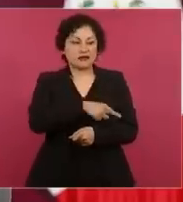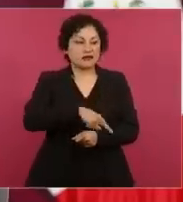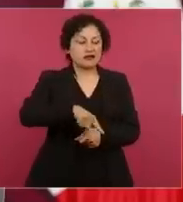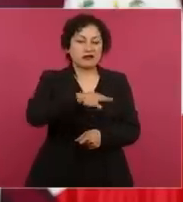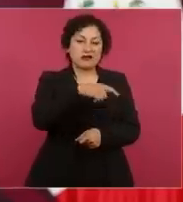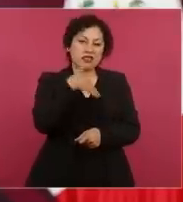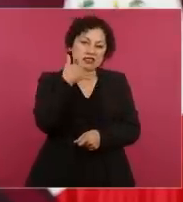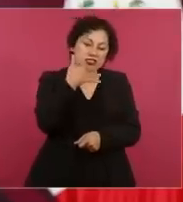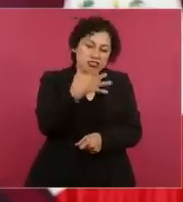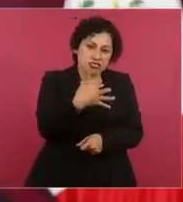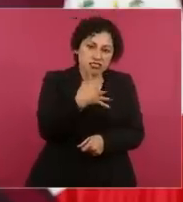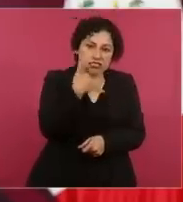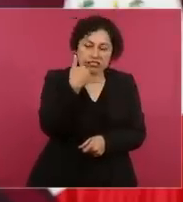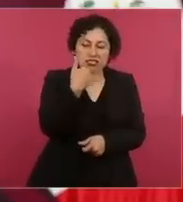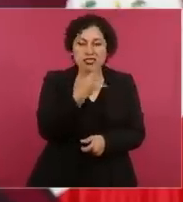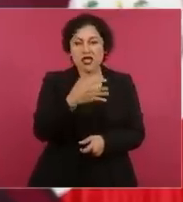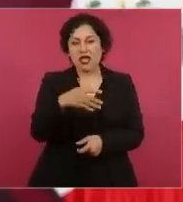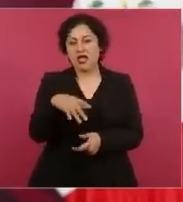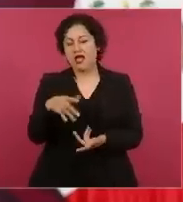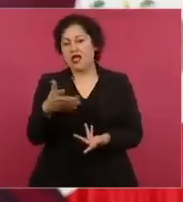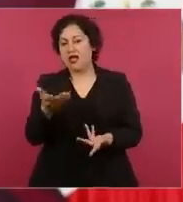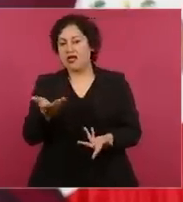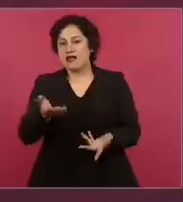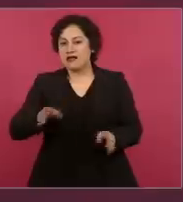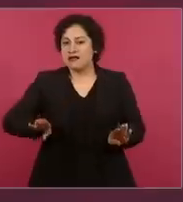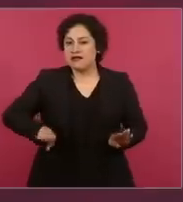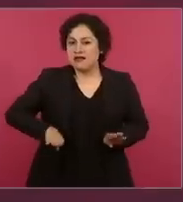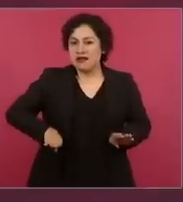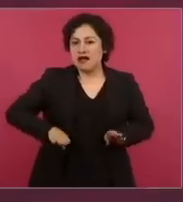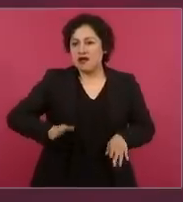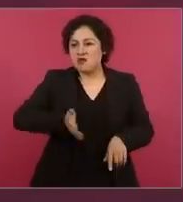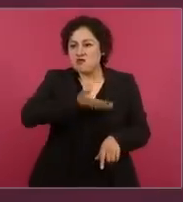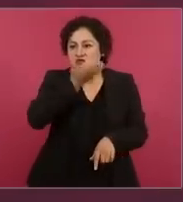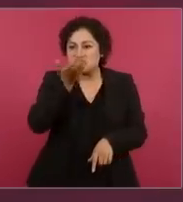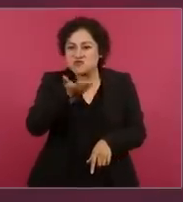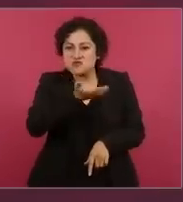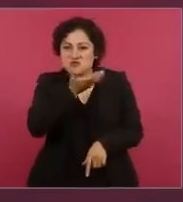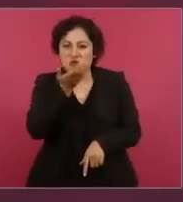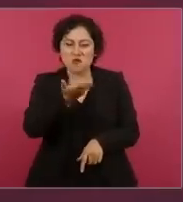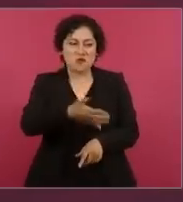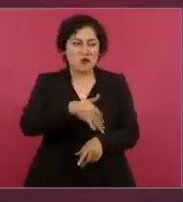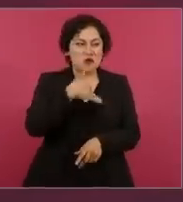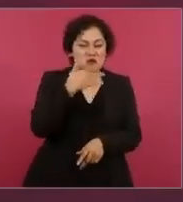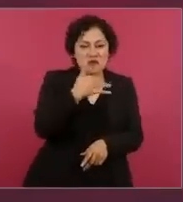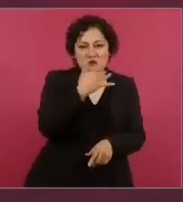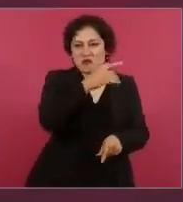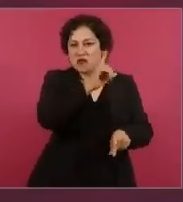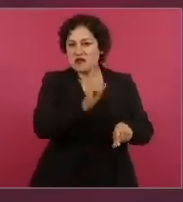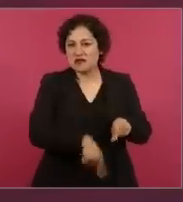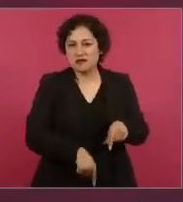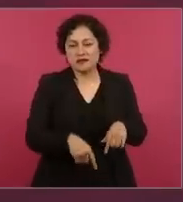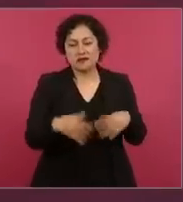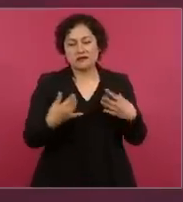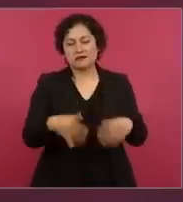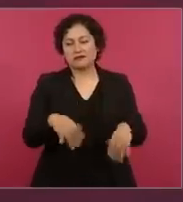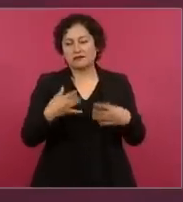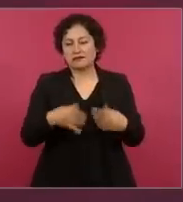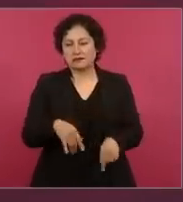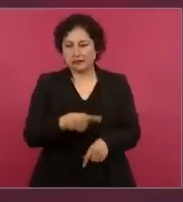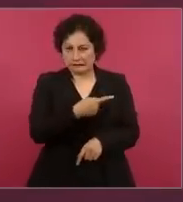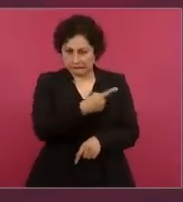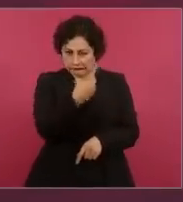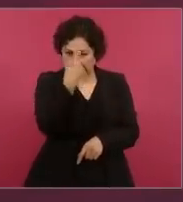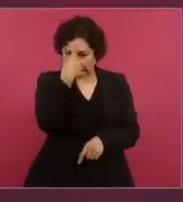intereses creados, toda esa corrupción, pero sobre todo esa mentalidad